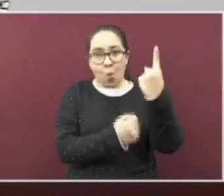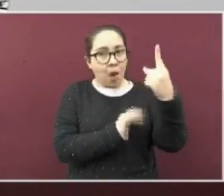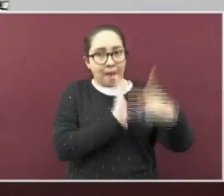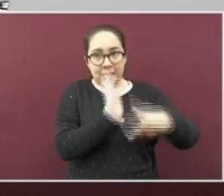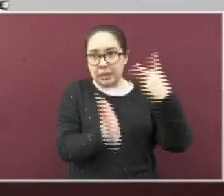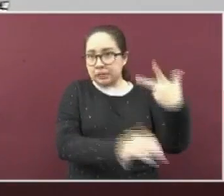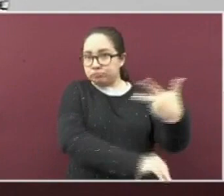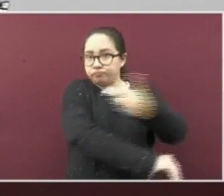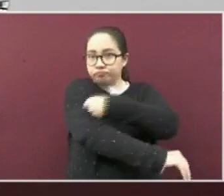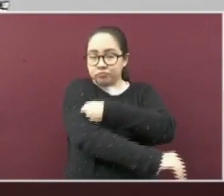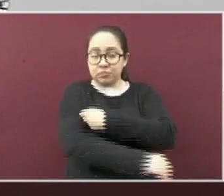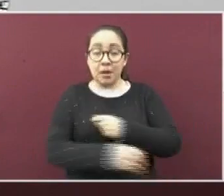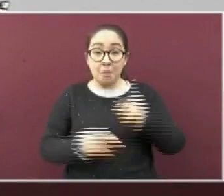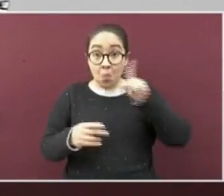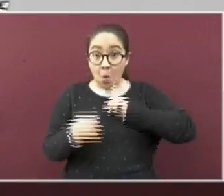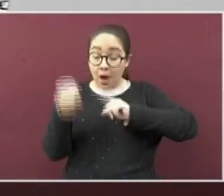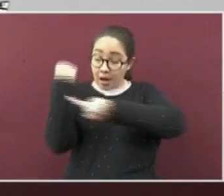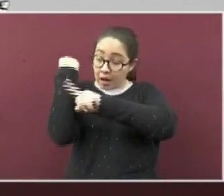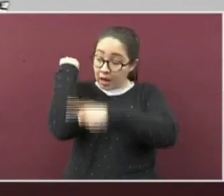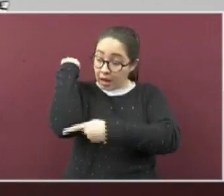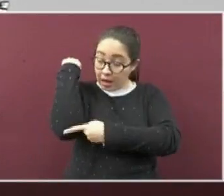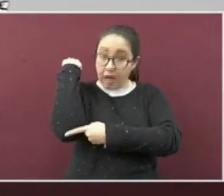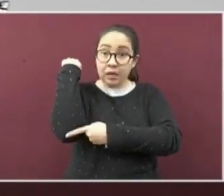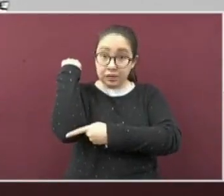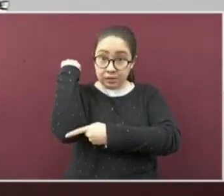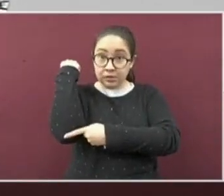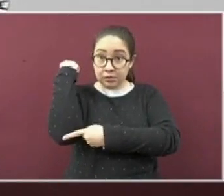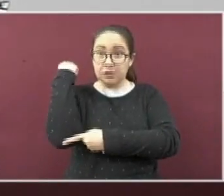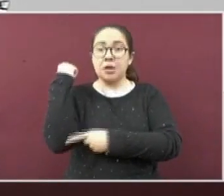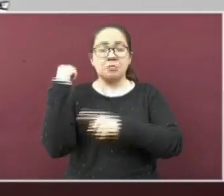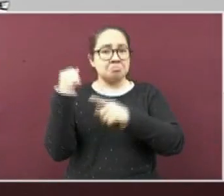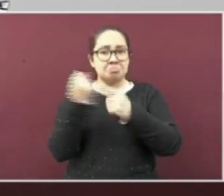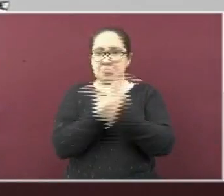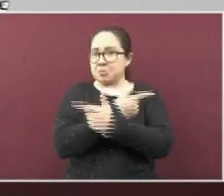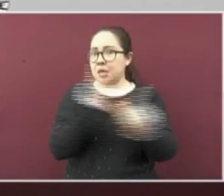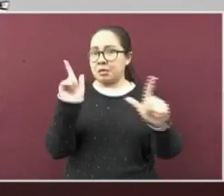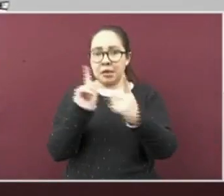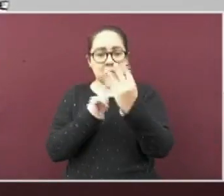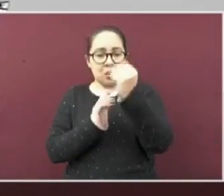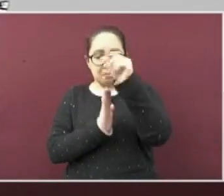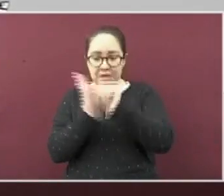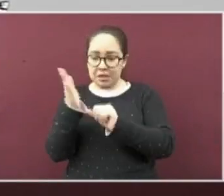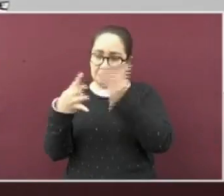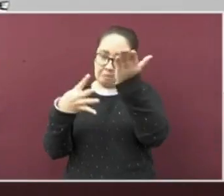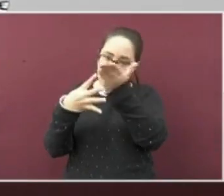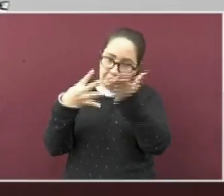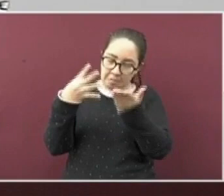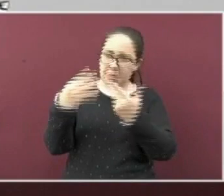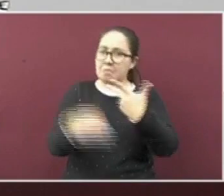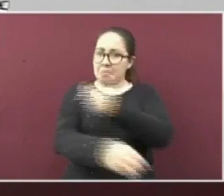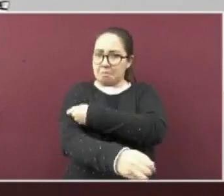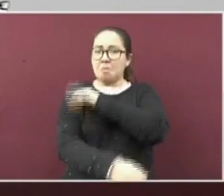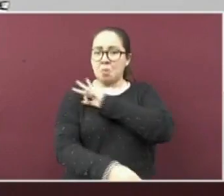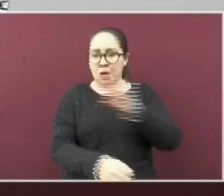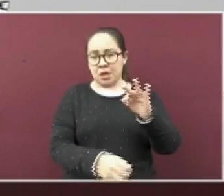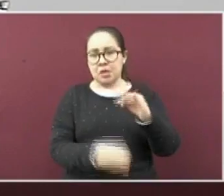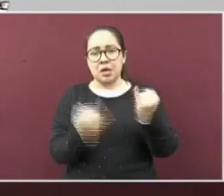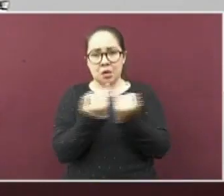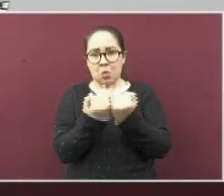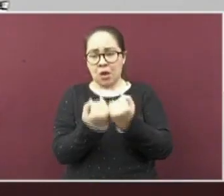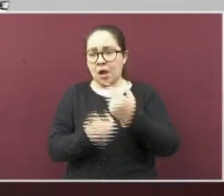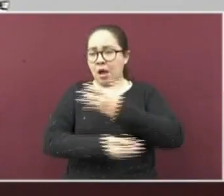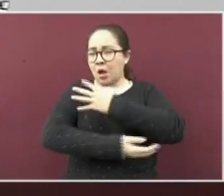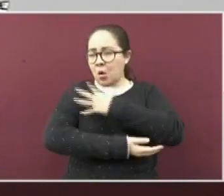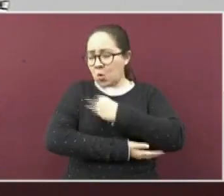en cualquier trimestre del embarazo y en periodo de lactancia. Personal de